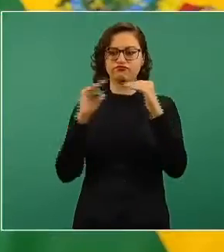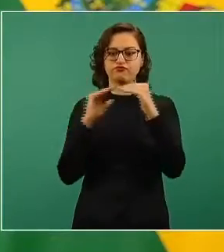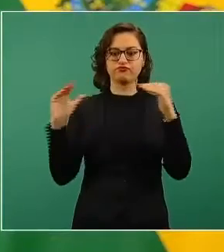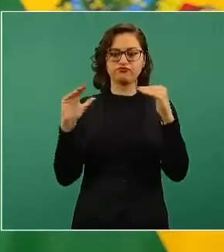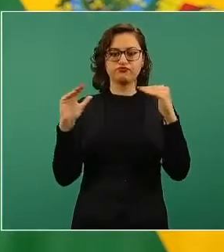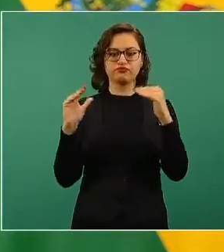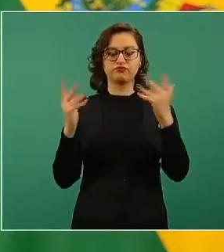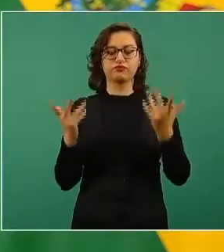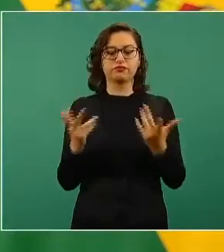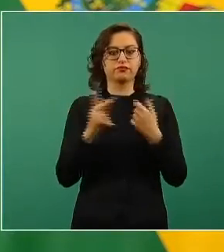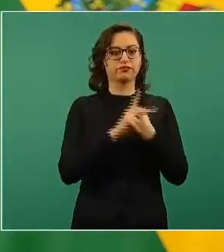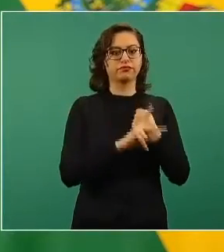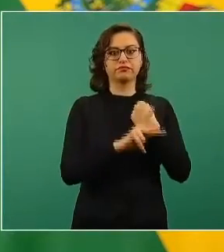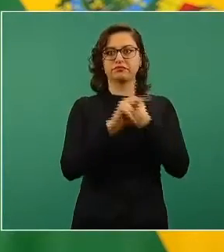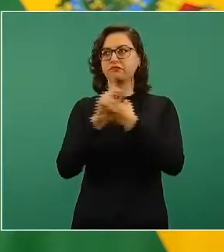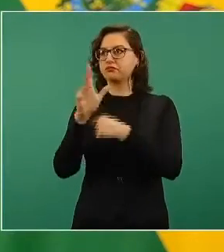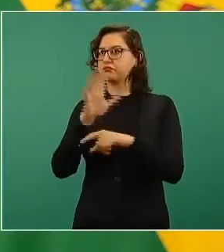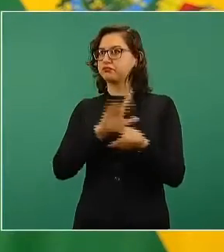y de las naciones.